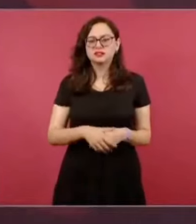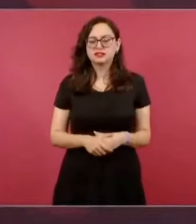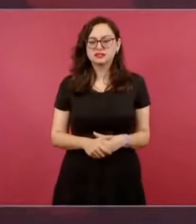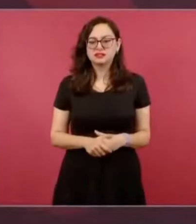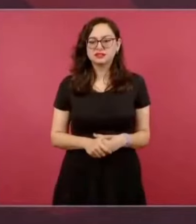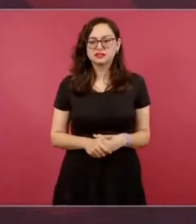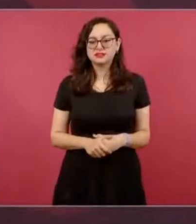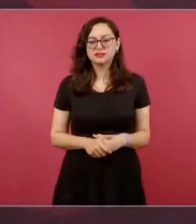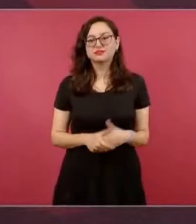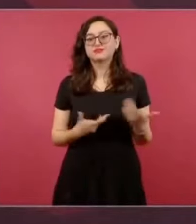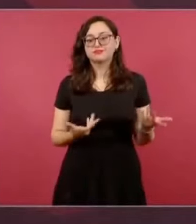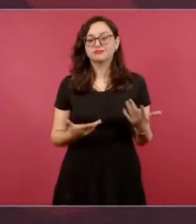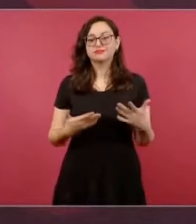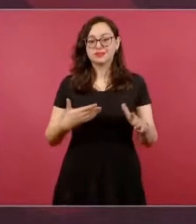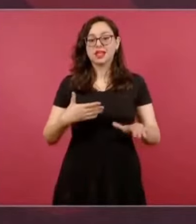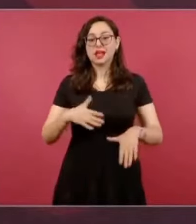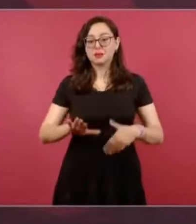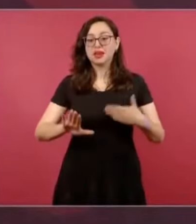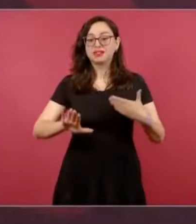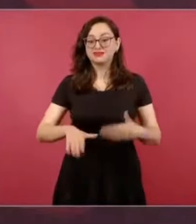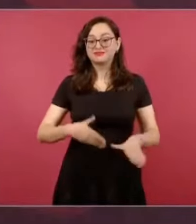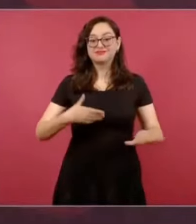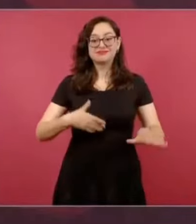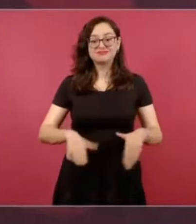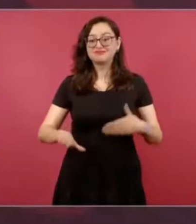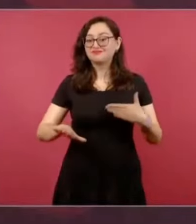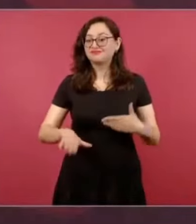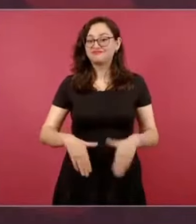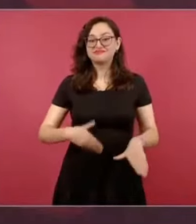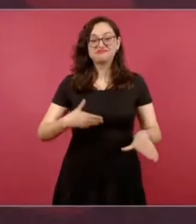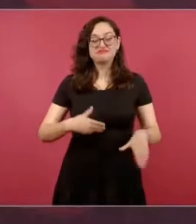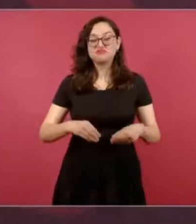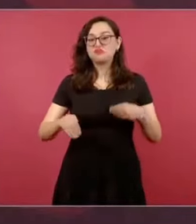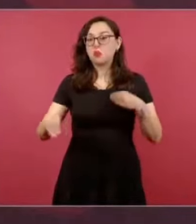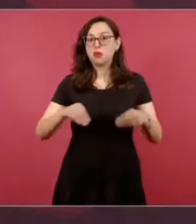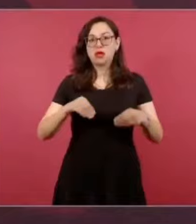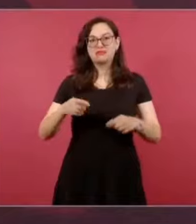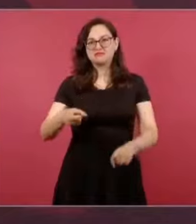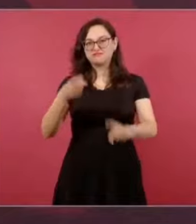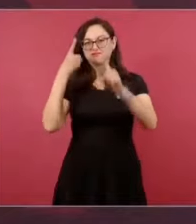Es lo que nos hace caminar, es el ideal.